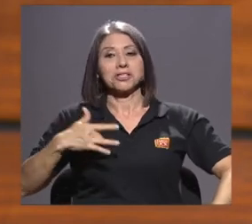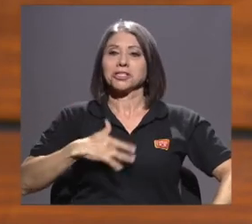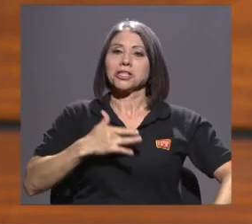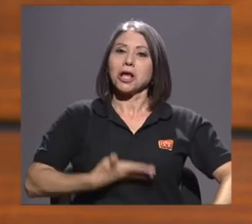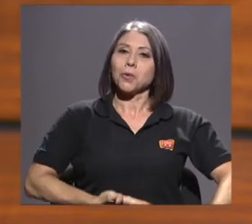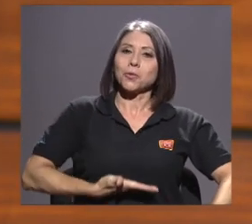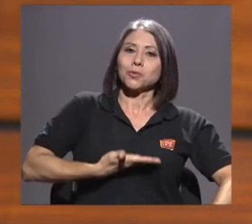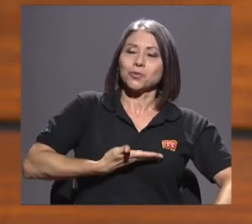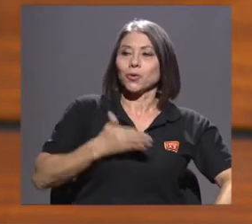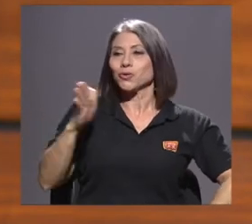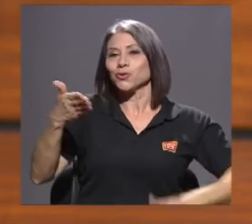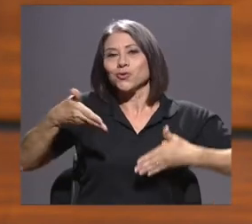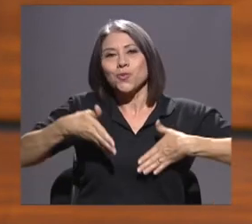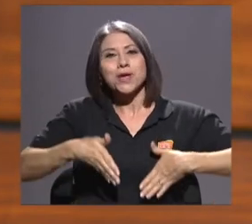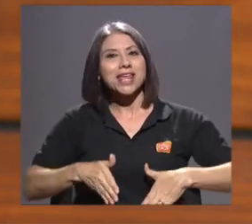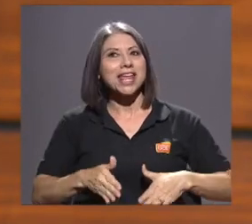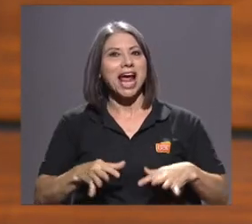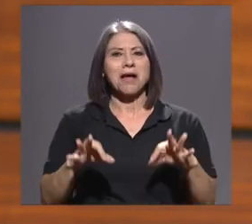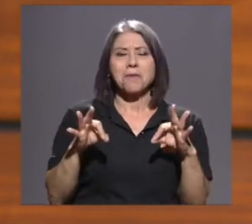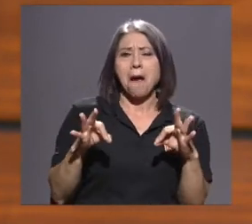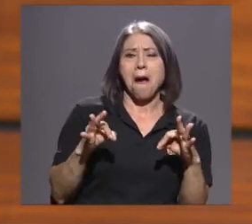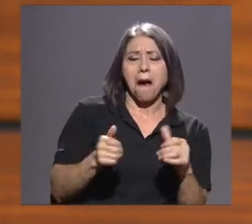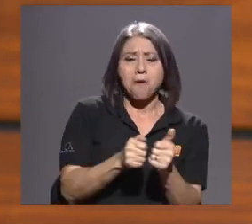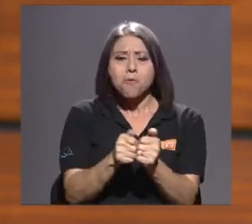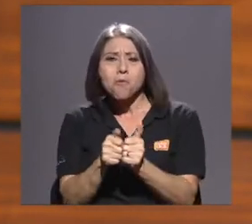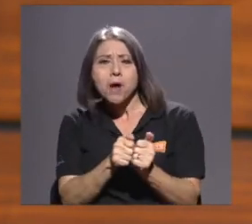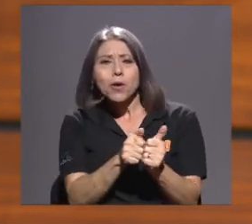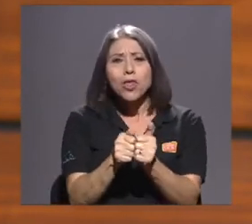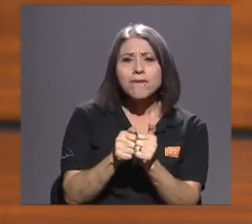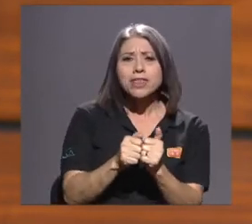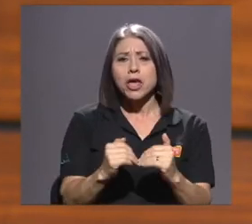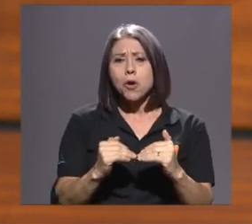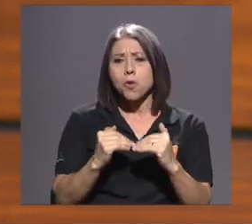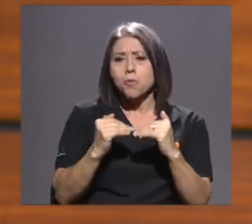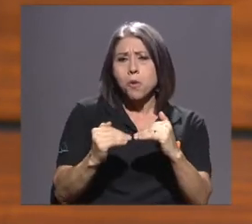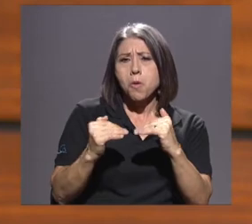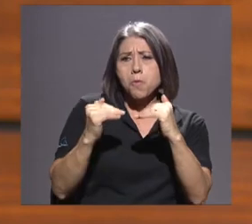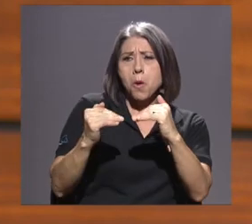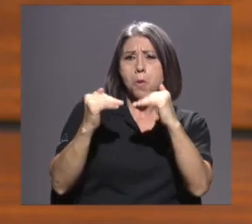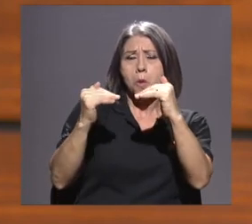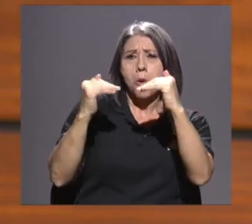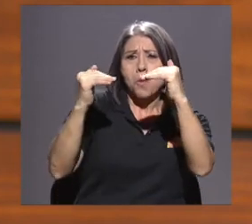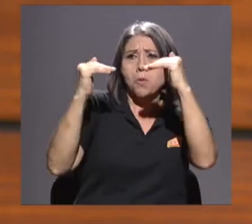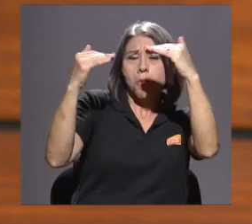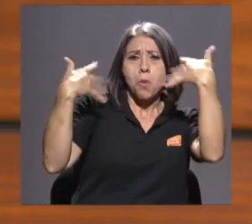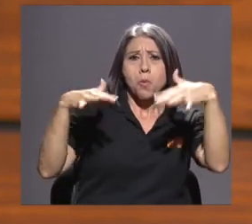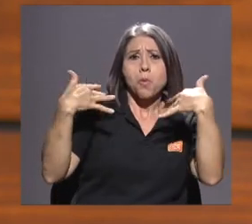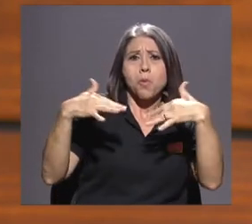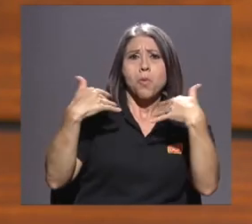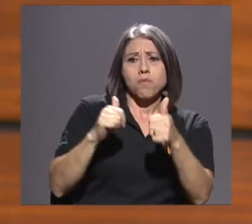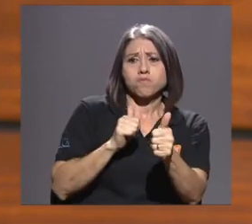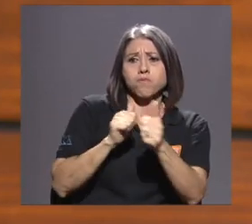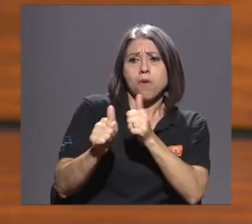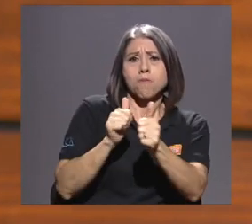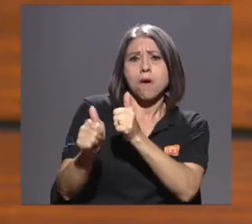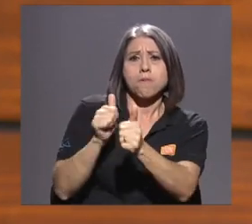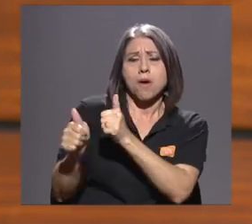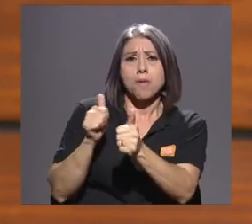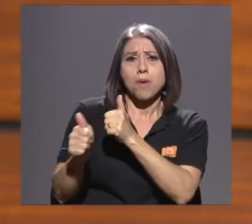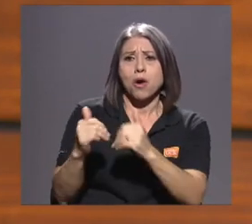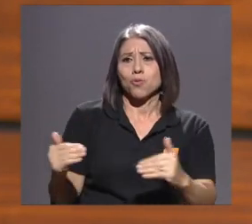había pasado todos los niveles de un videojuego que incluso era del nivel de un primo adolescente.